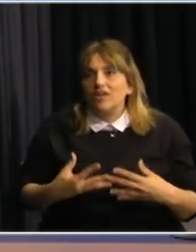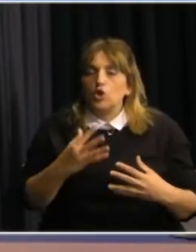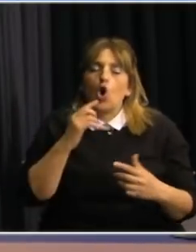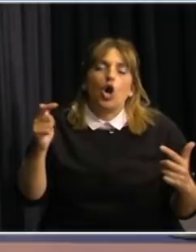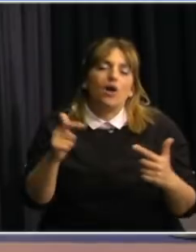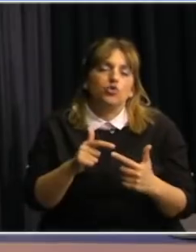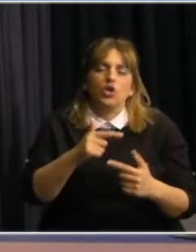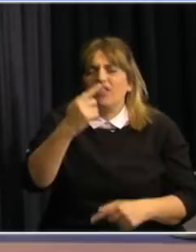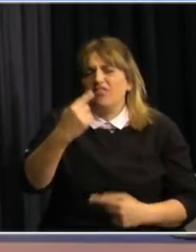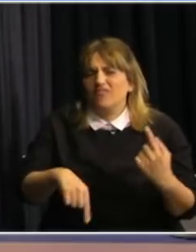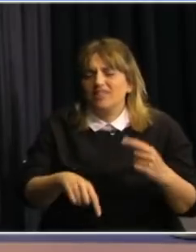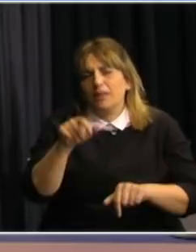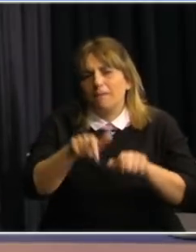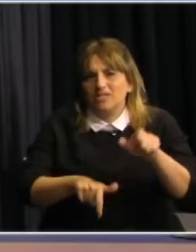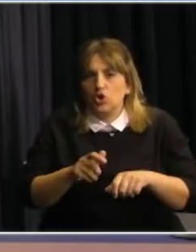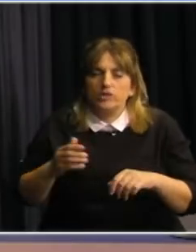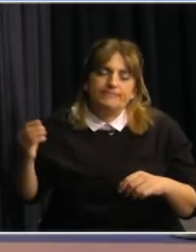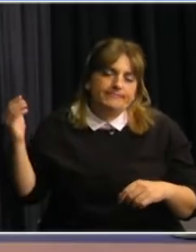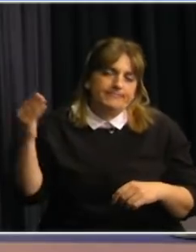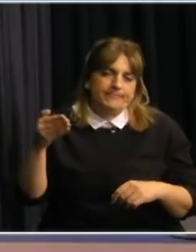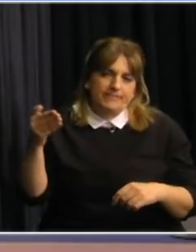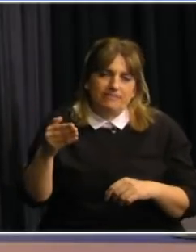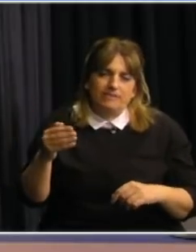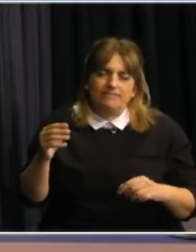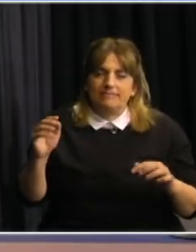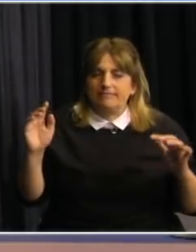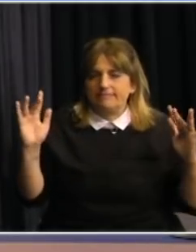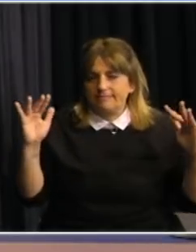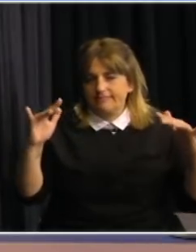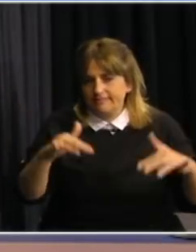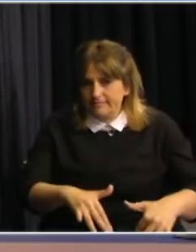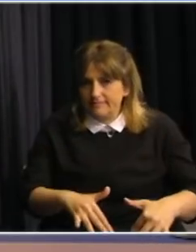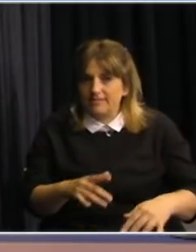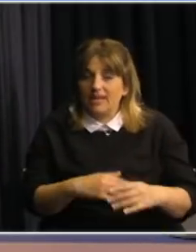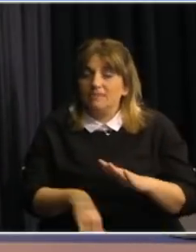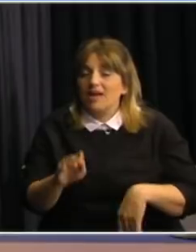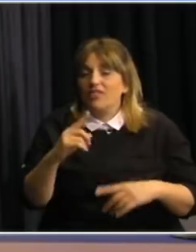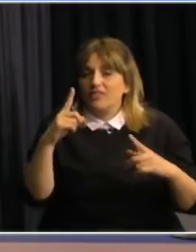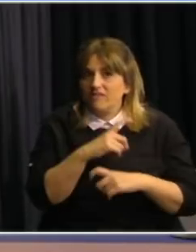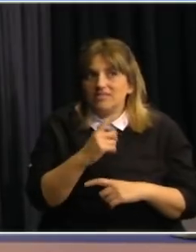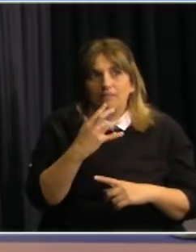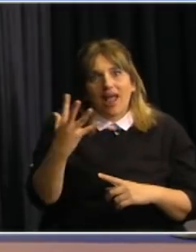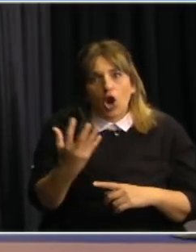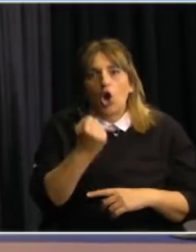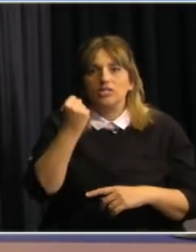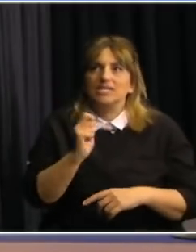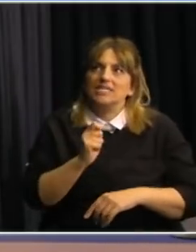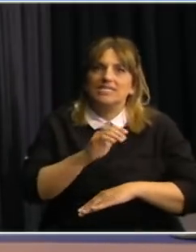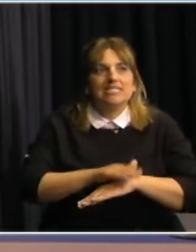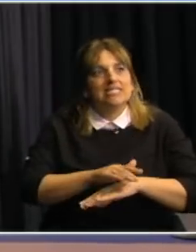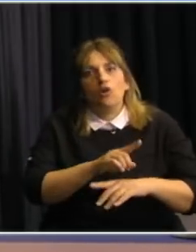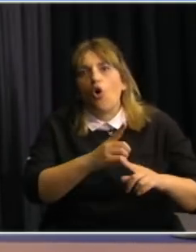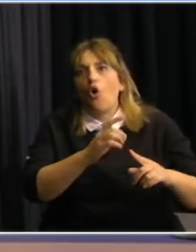que tienen múltiples personas que asisten de distintos lugares el rastreo se complejiza entonces es un tema de